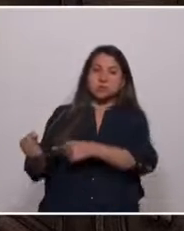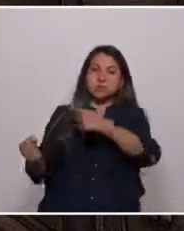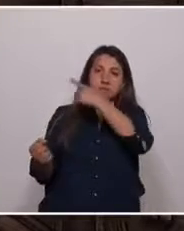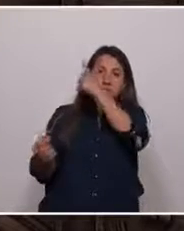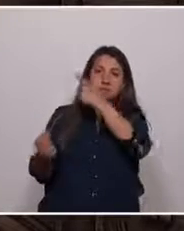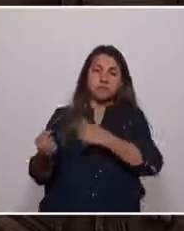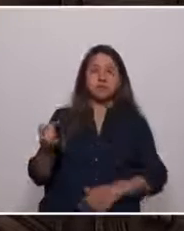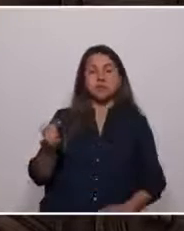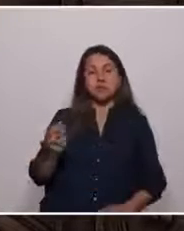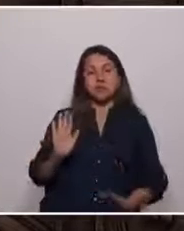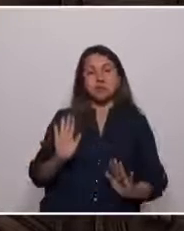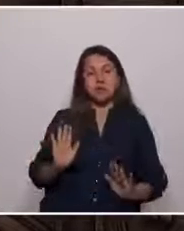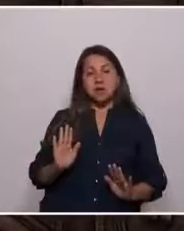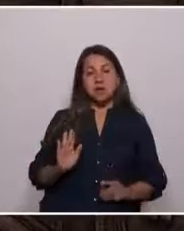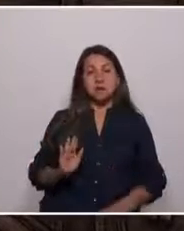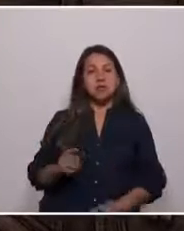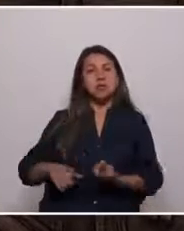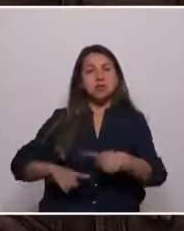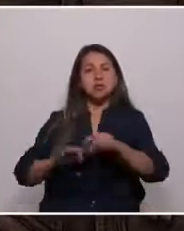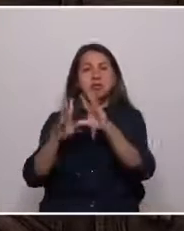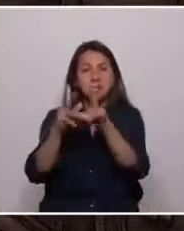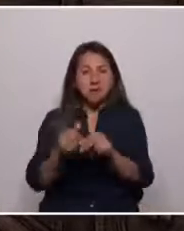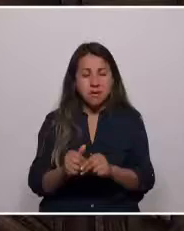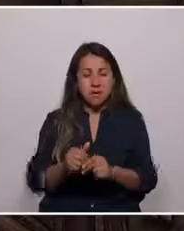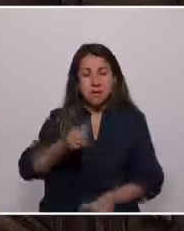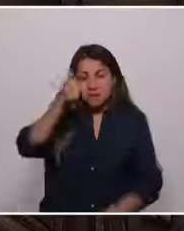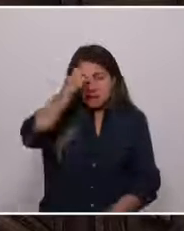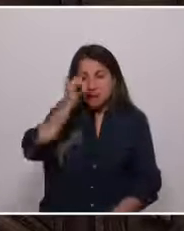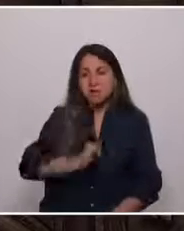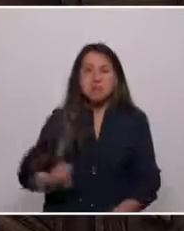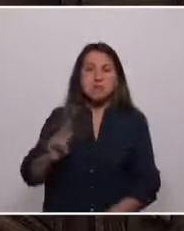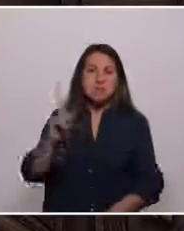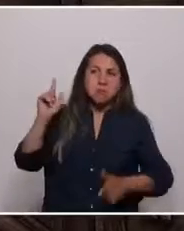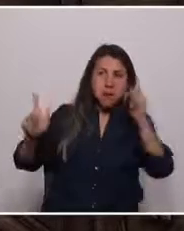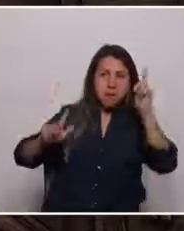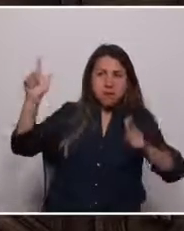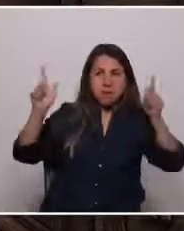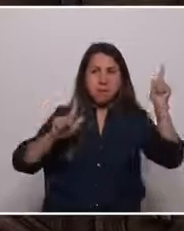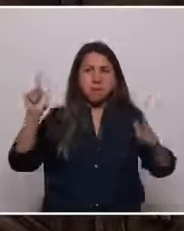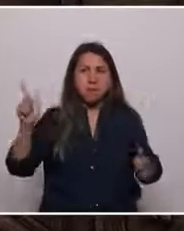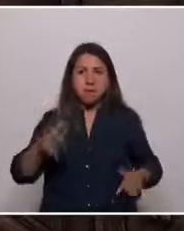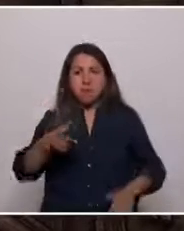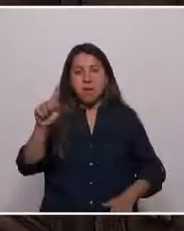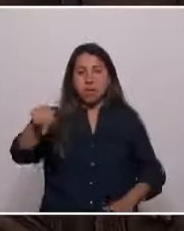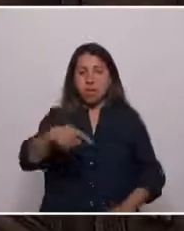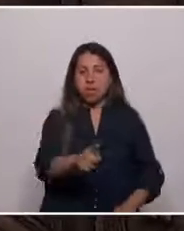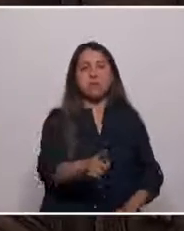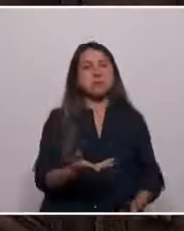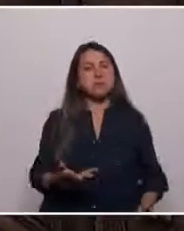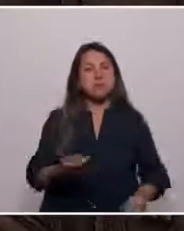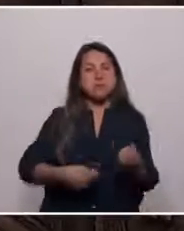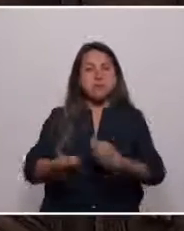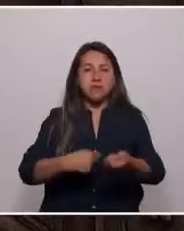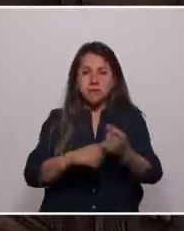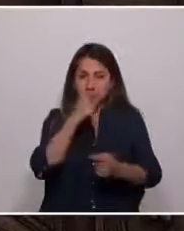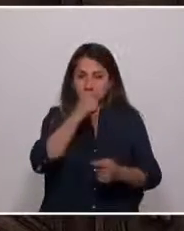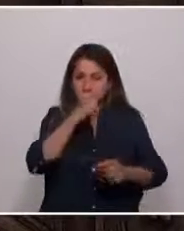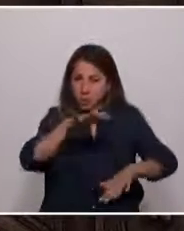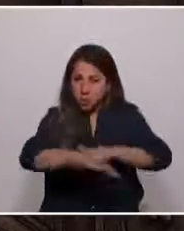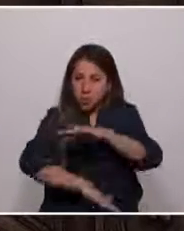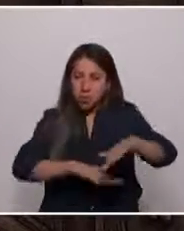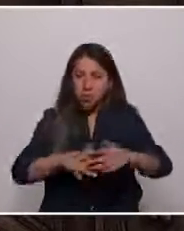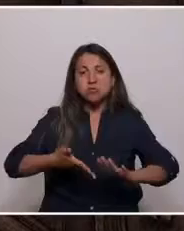familias que son condenadas a diario a convivir con las balaceras y el narcotráfico. Todos estos elementos nos conducen